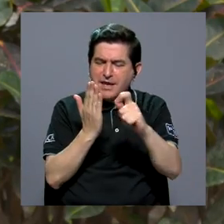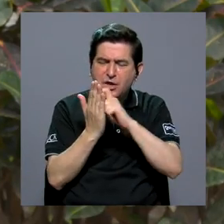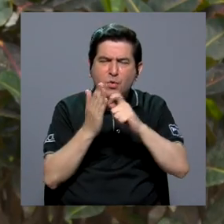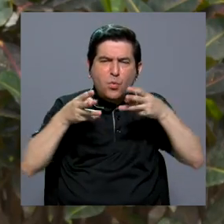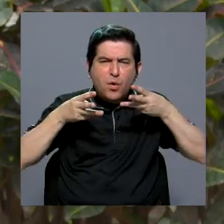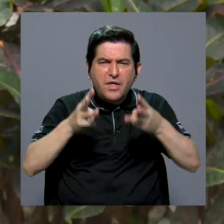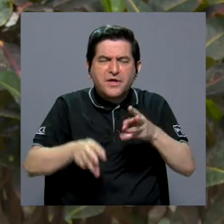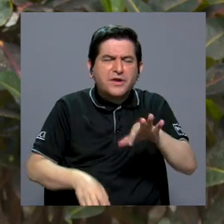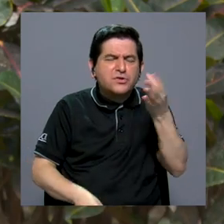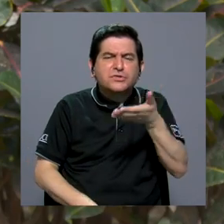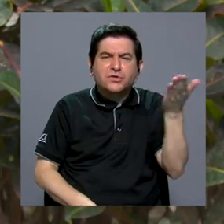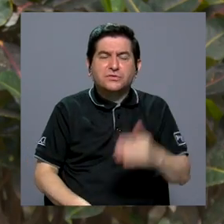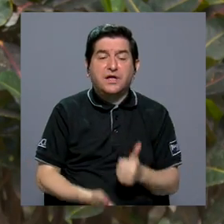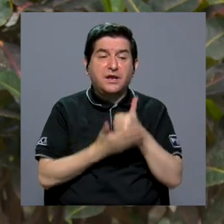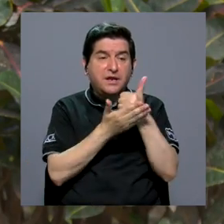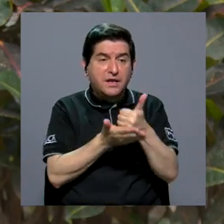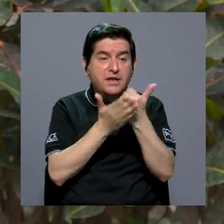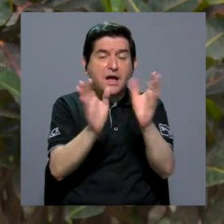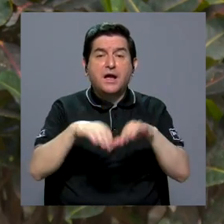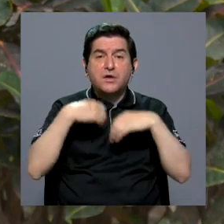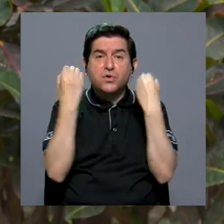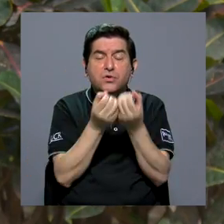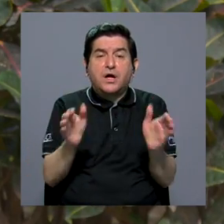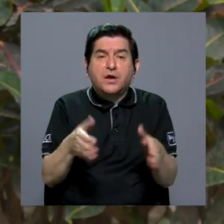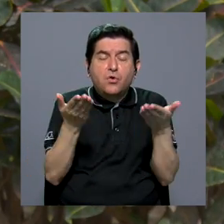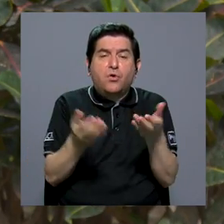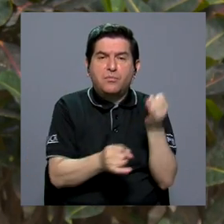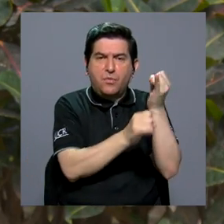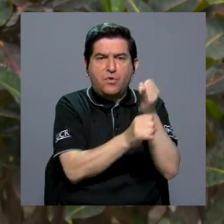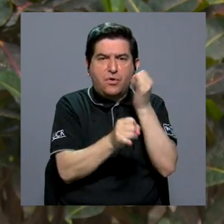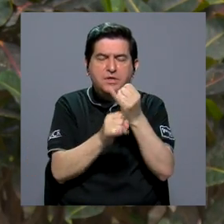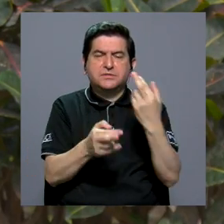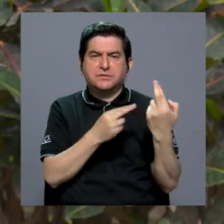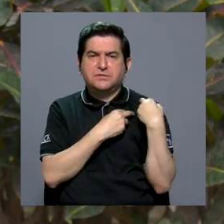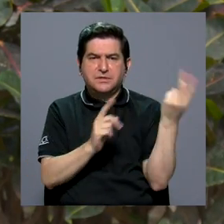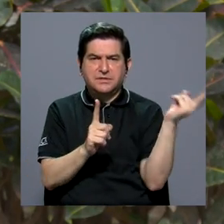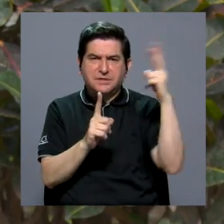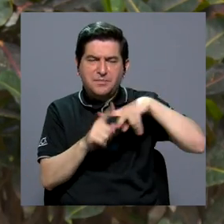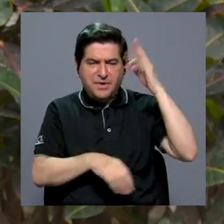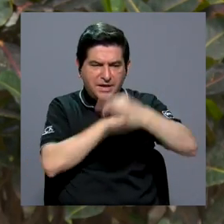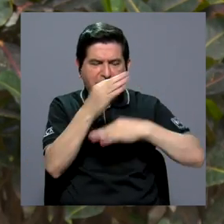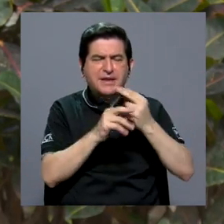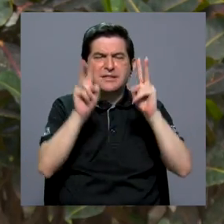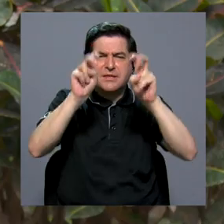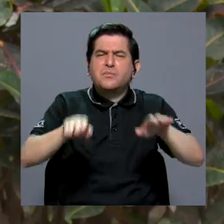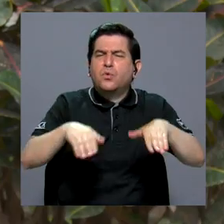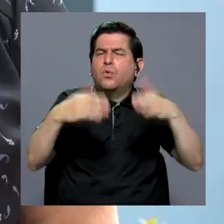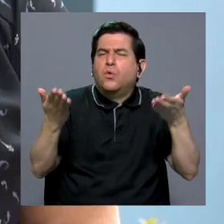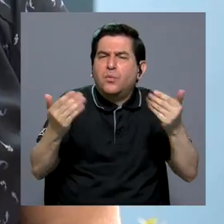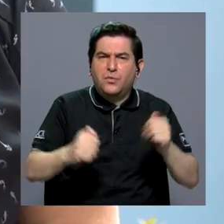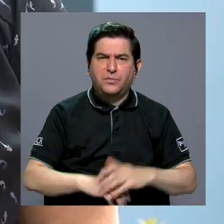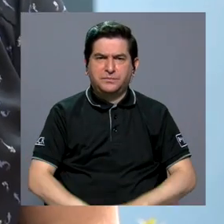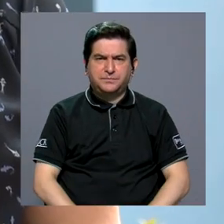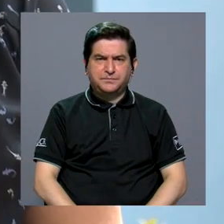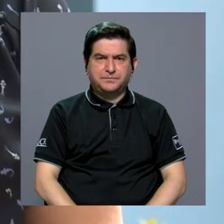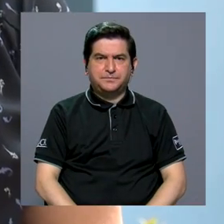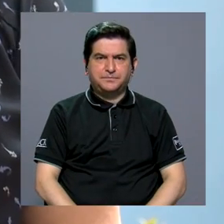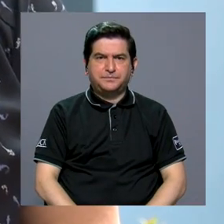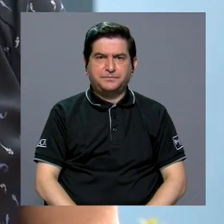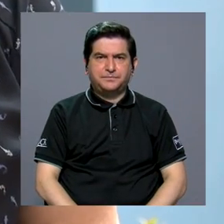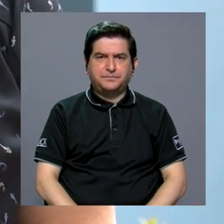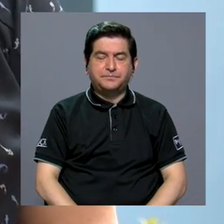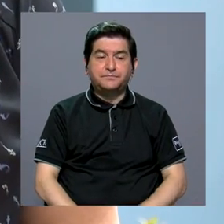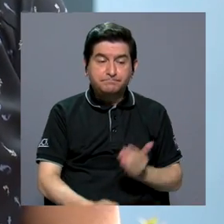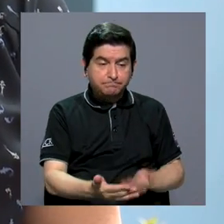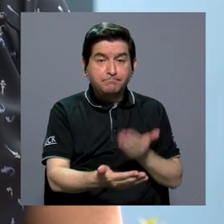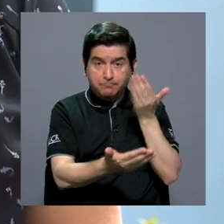metodológicos y cómo ayudan a las organizaciones e instituciones encargadas de aplicar este tipo de pruebas? Bueno, en realidad la